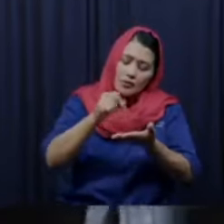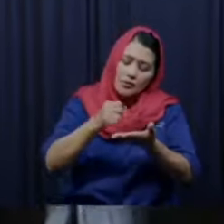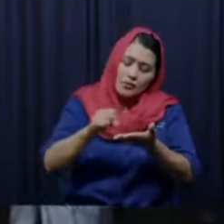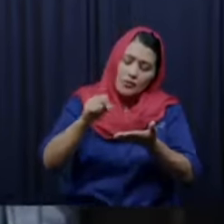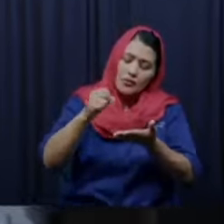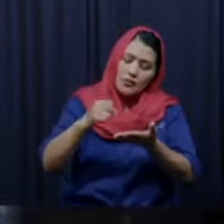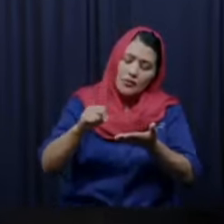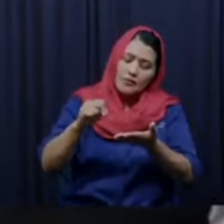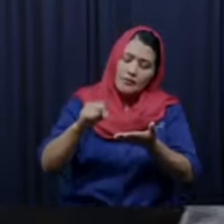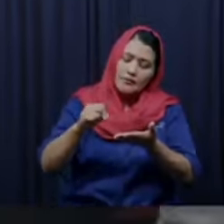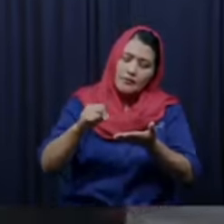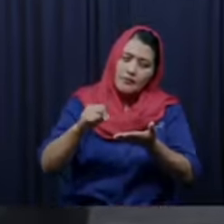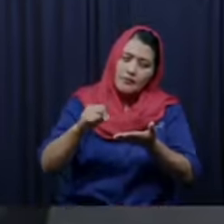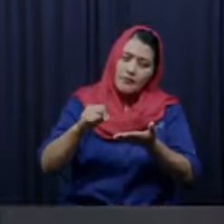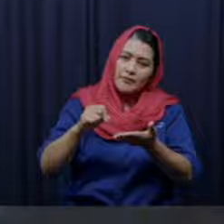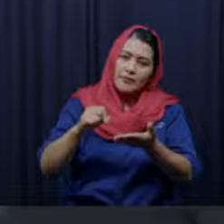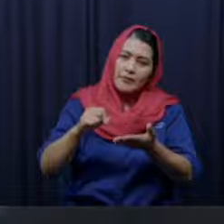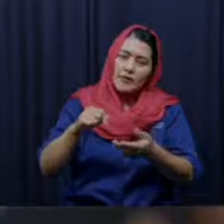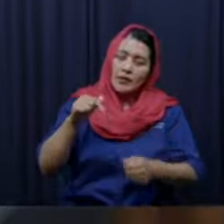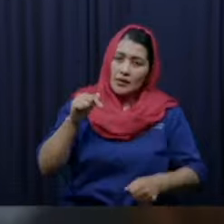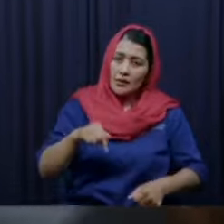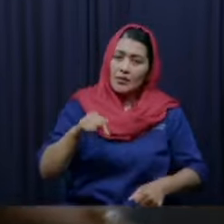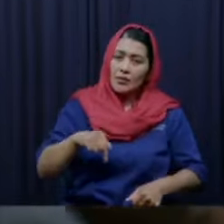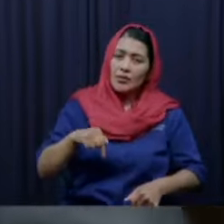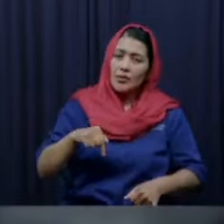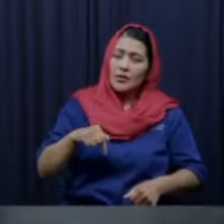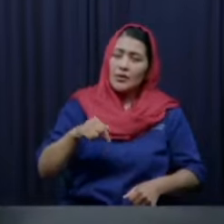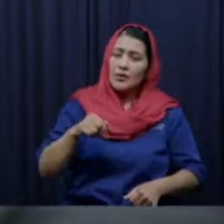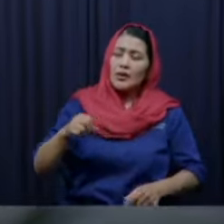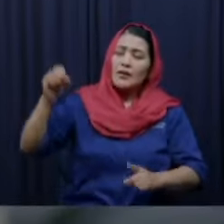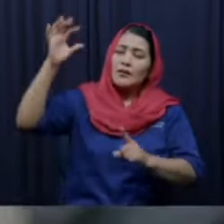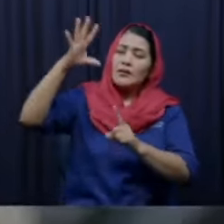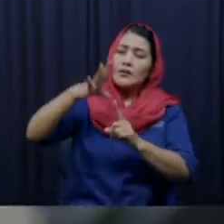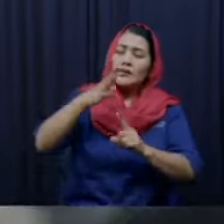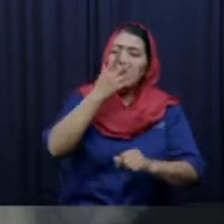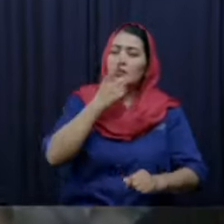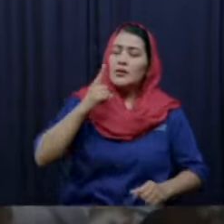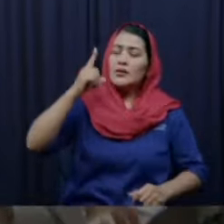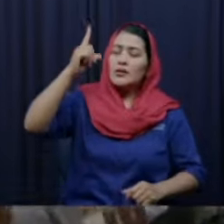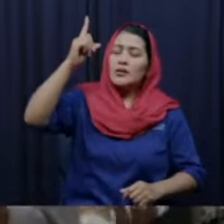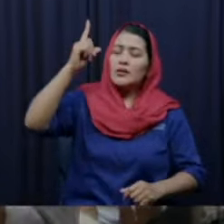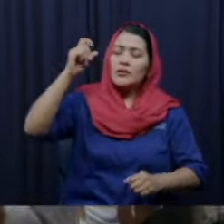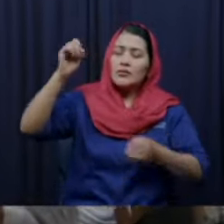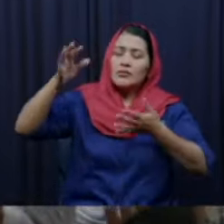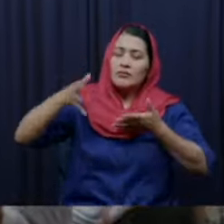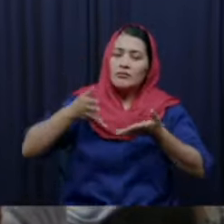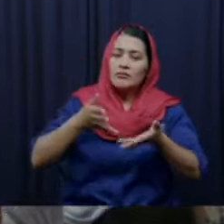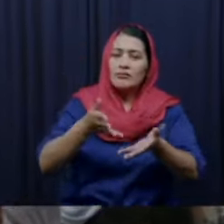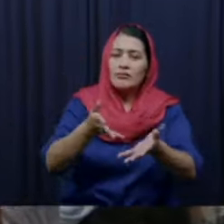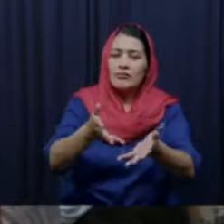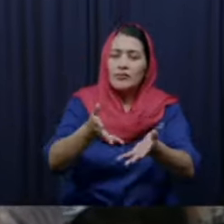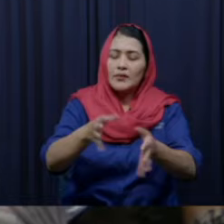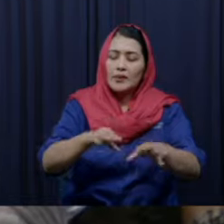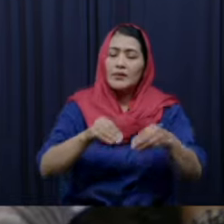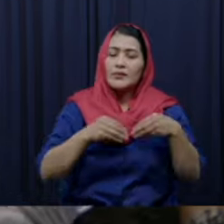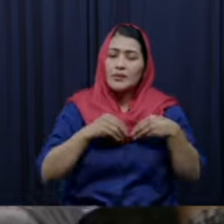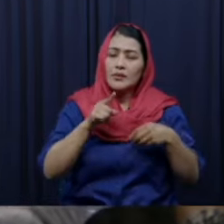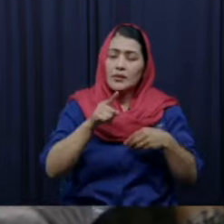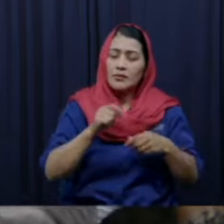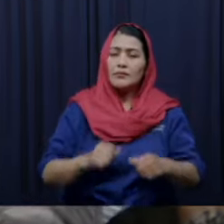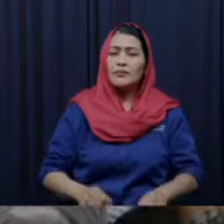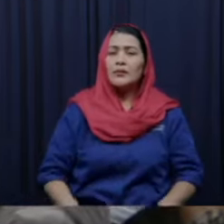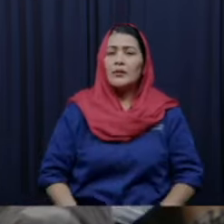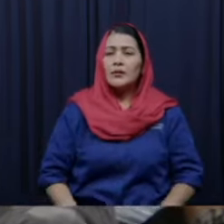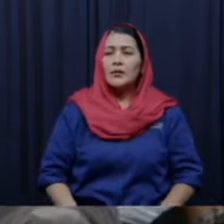recibe la bendición de Dios en el nombre de Jesús cantemos cantemos Señor cantemos cantemos cantemos todo a